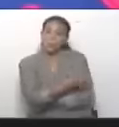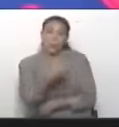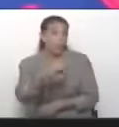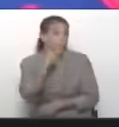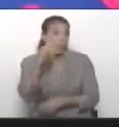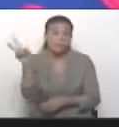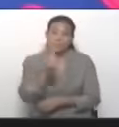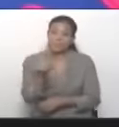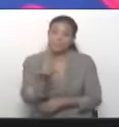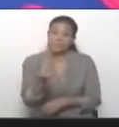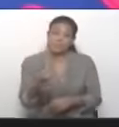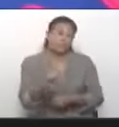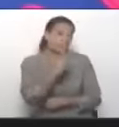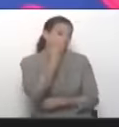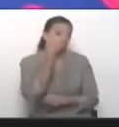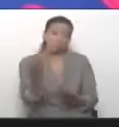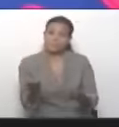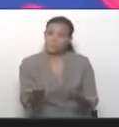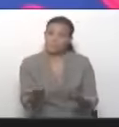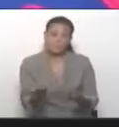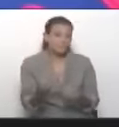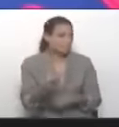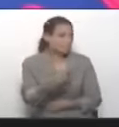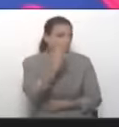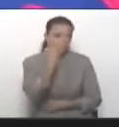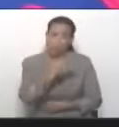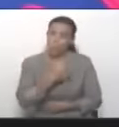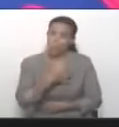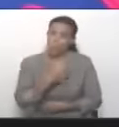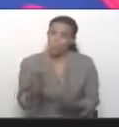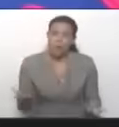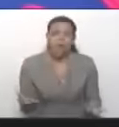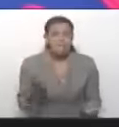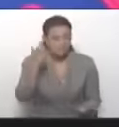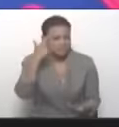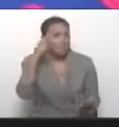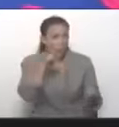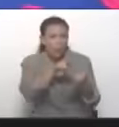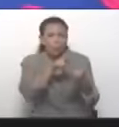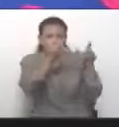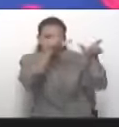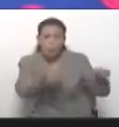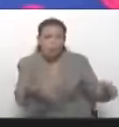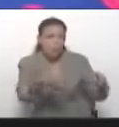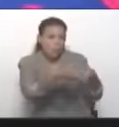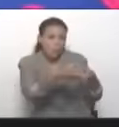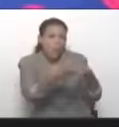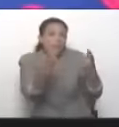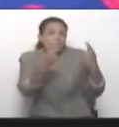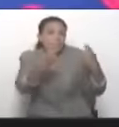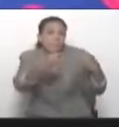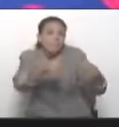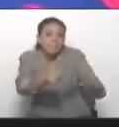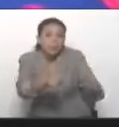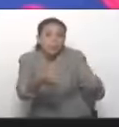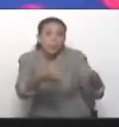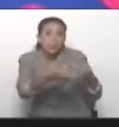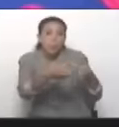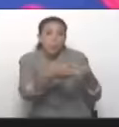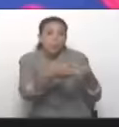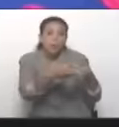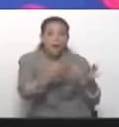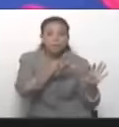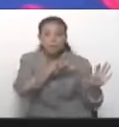engañar al pueblo de Venezuela. No lo van a poder engañar. Ellos, ya nosotros dijimos, están tratando de montar una nueva